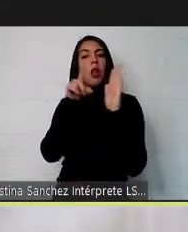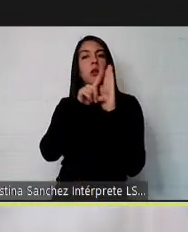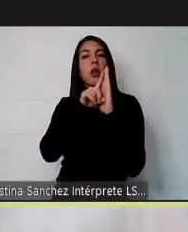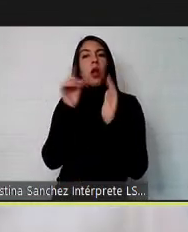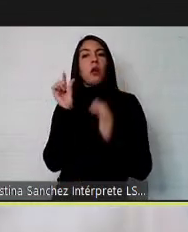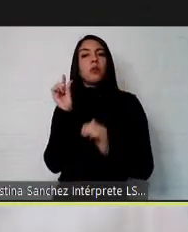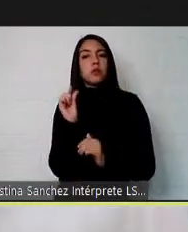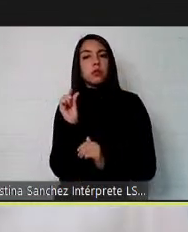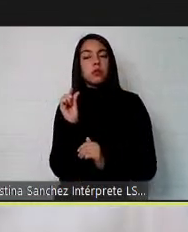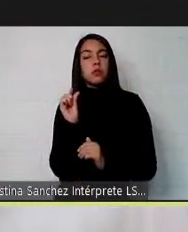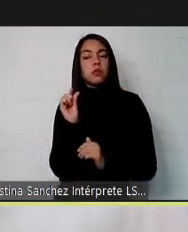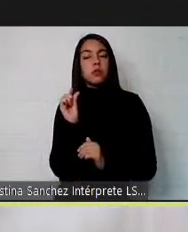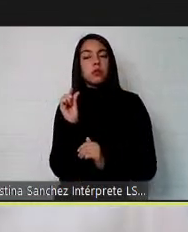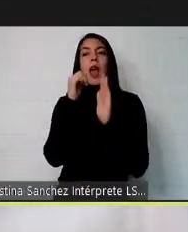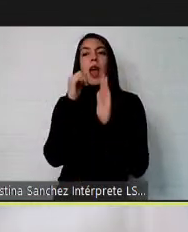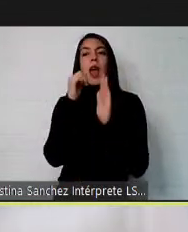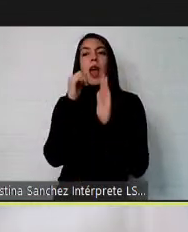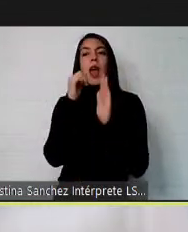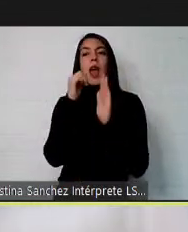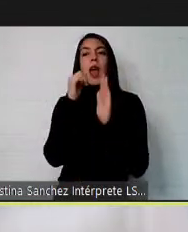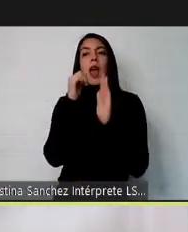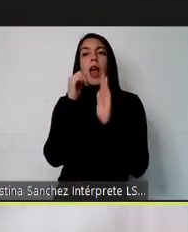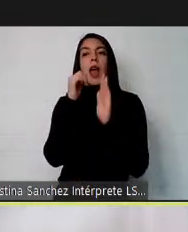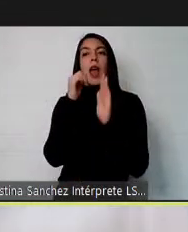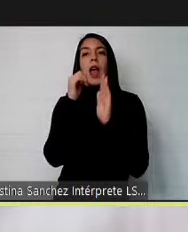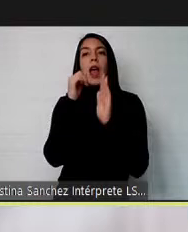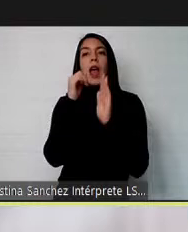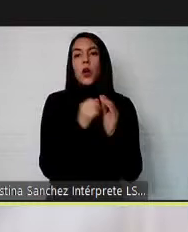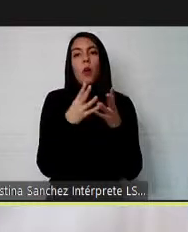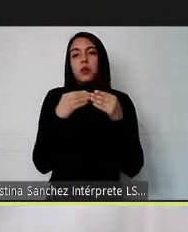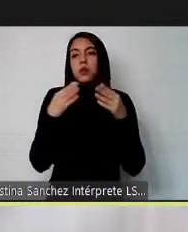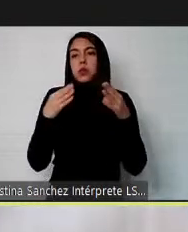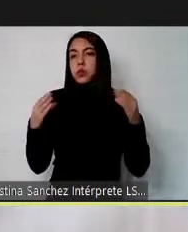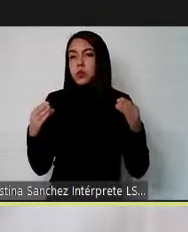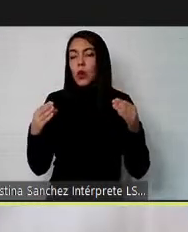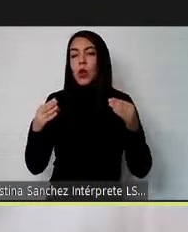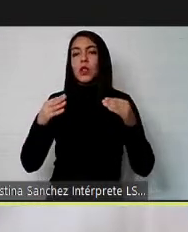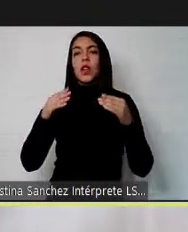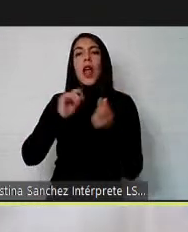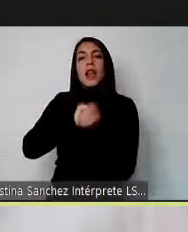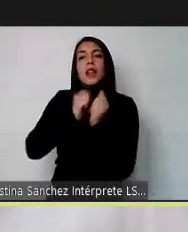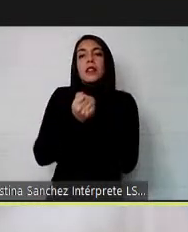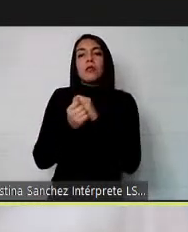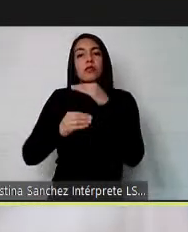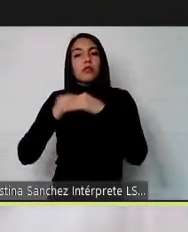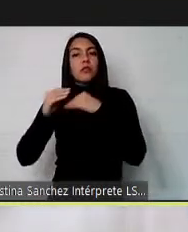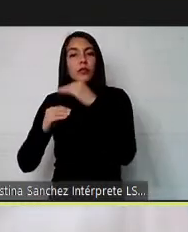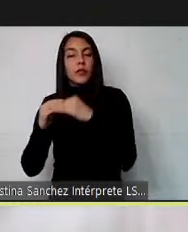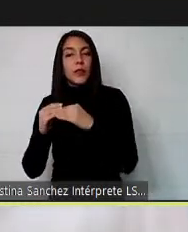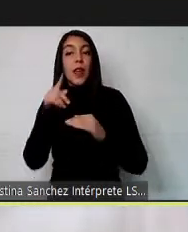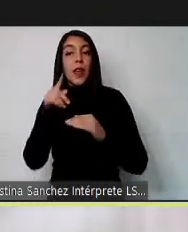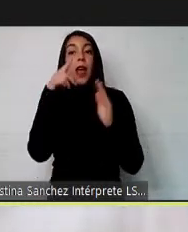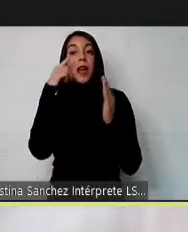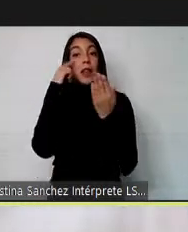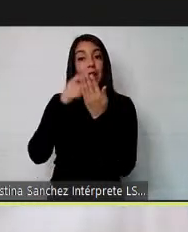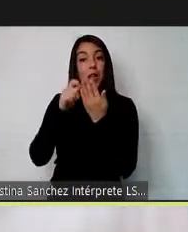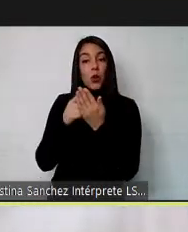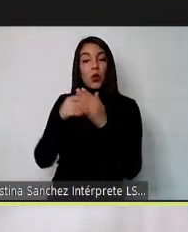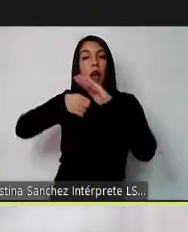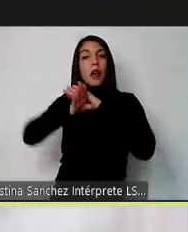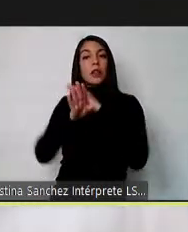hartos artículos y hartas indicaciones posteriores pero que principalmente reconoce el acceso al empleo